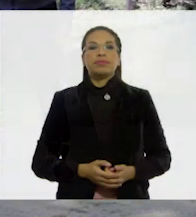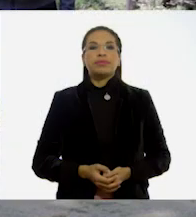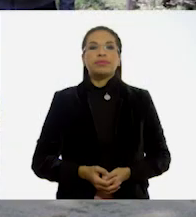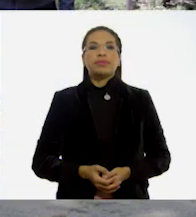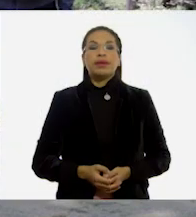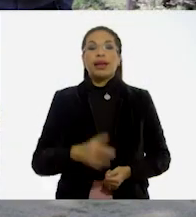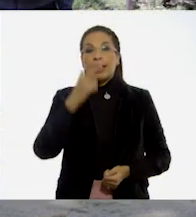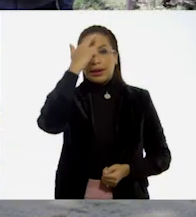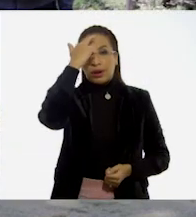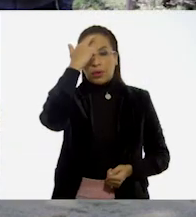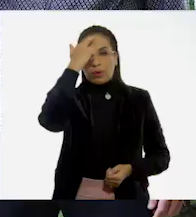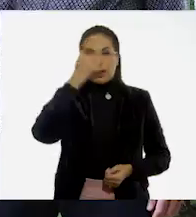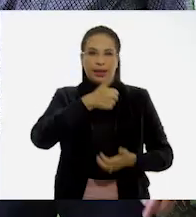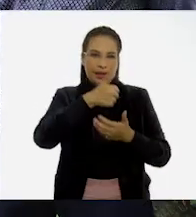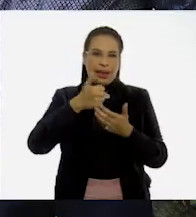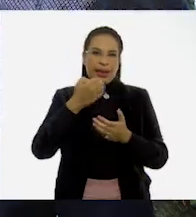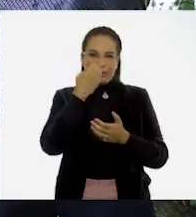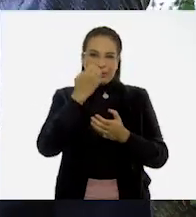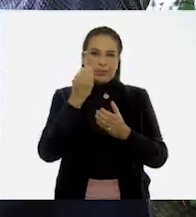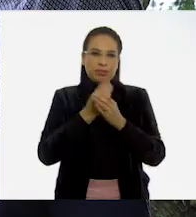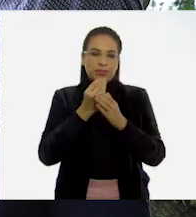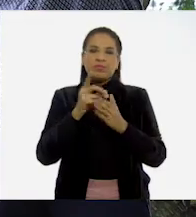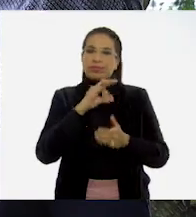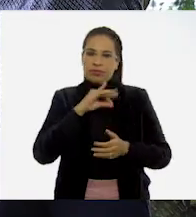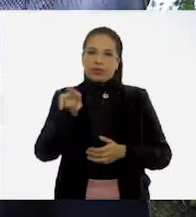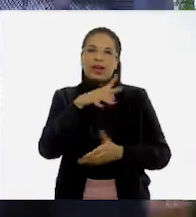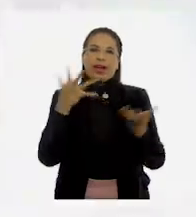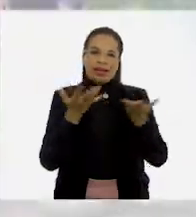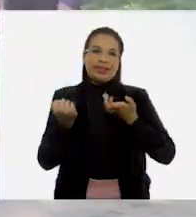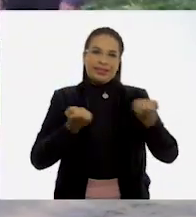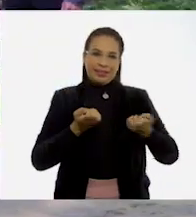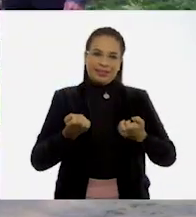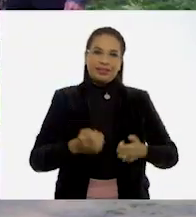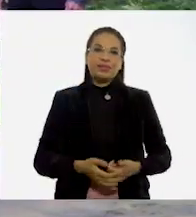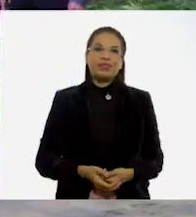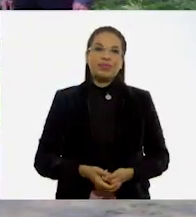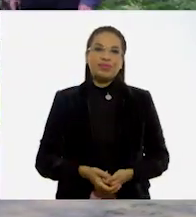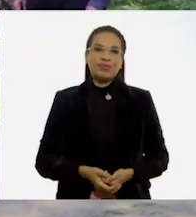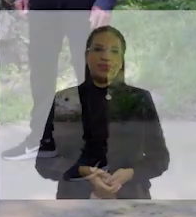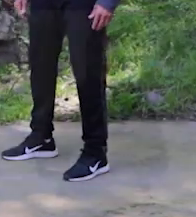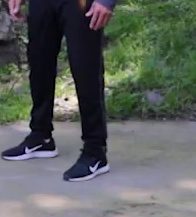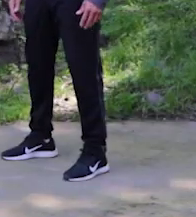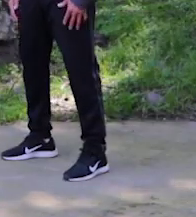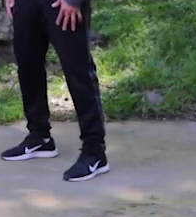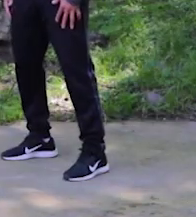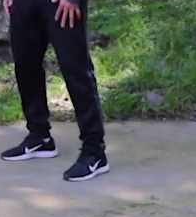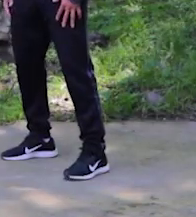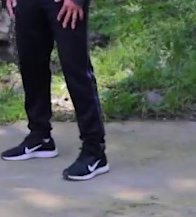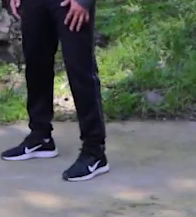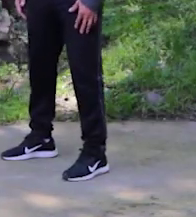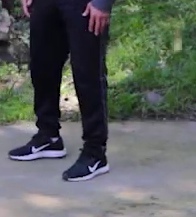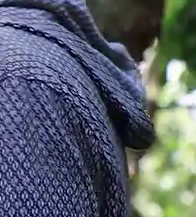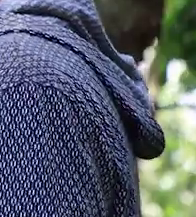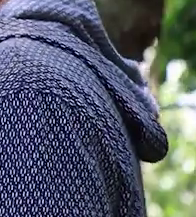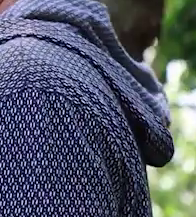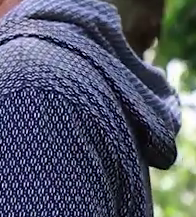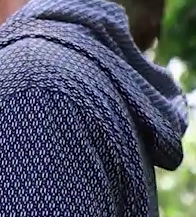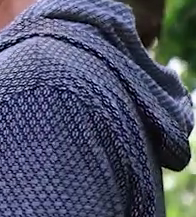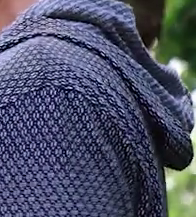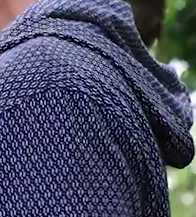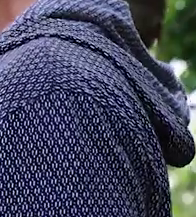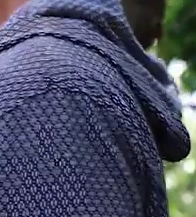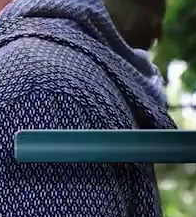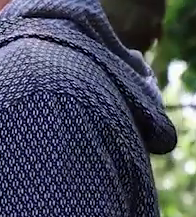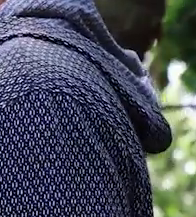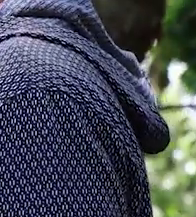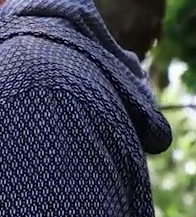Recuerda, entre clase y clase, activa tu cuerpo. Ok, vamos a trabajar pierna. Vamos